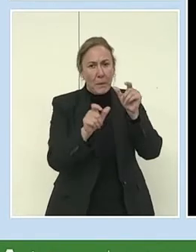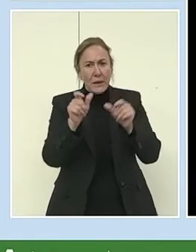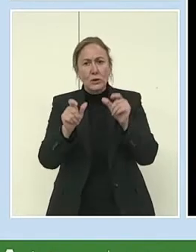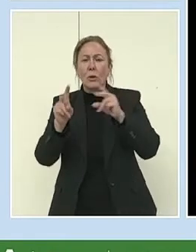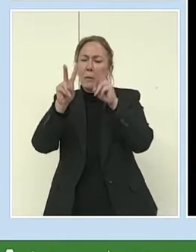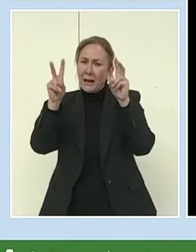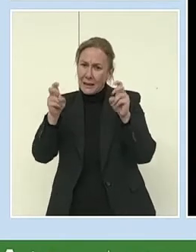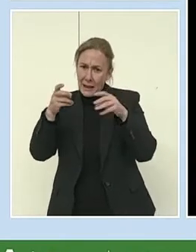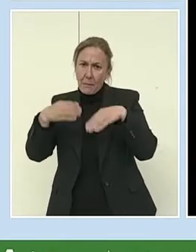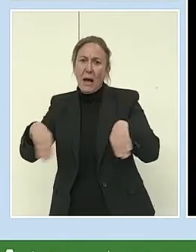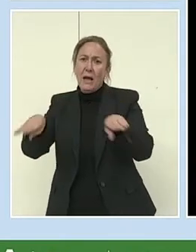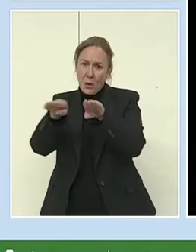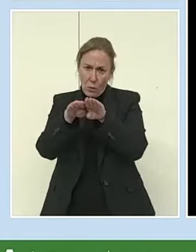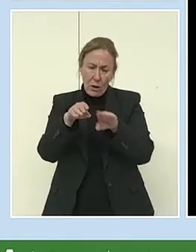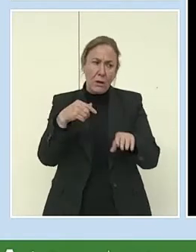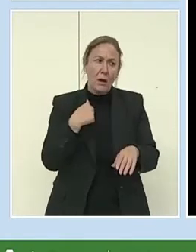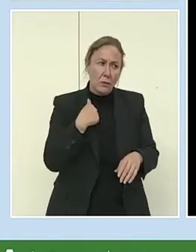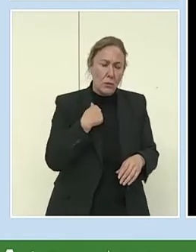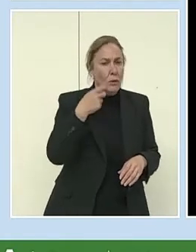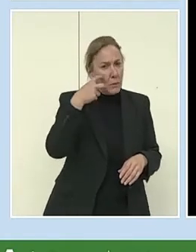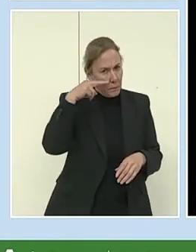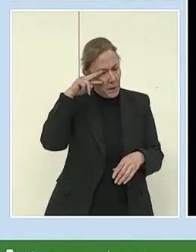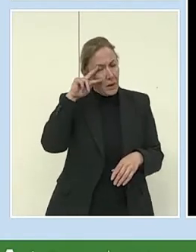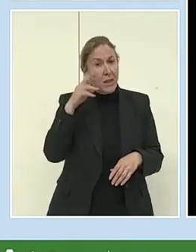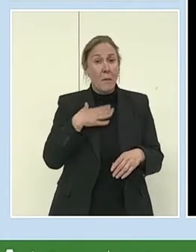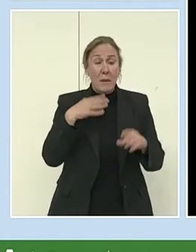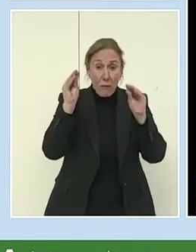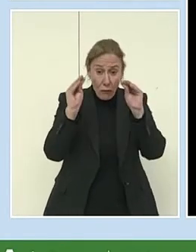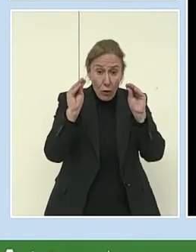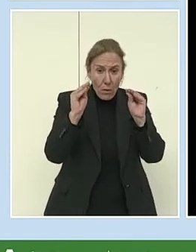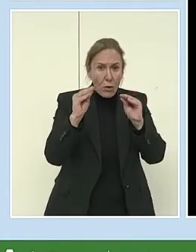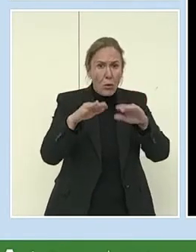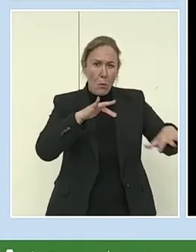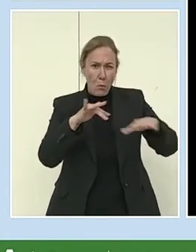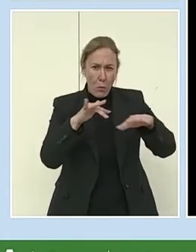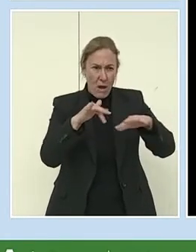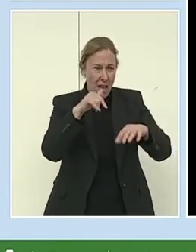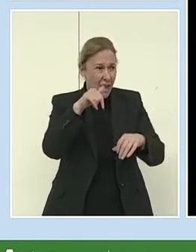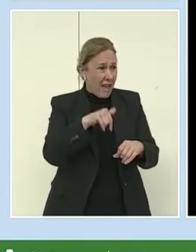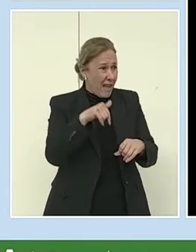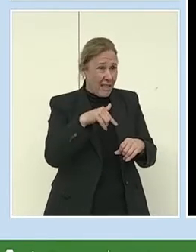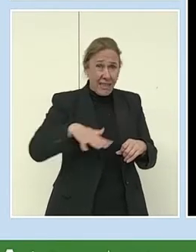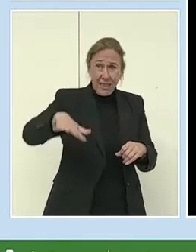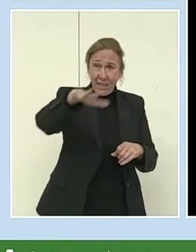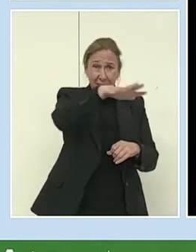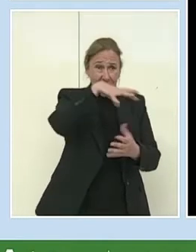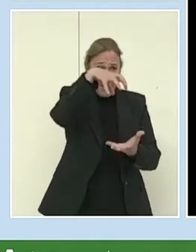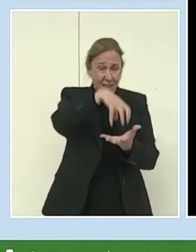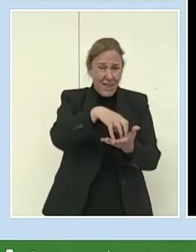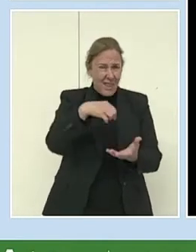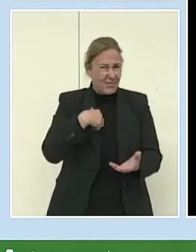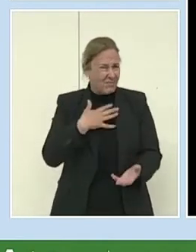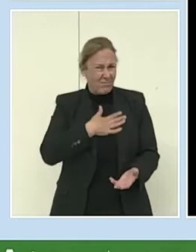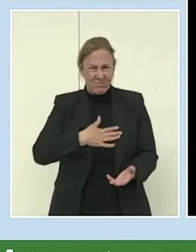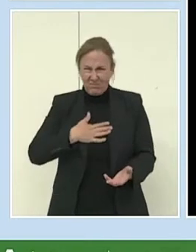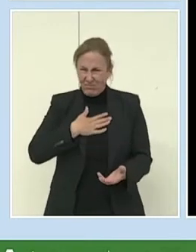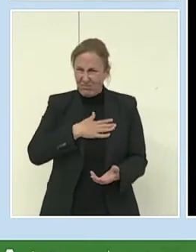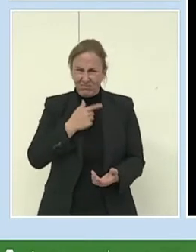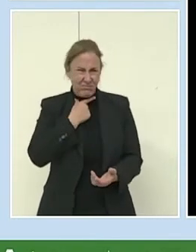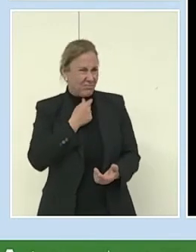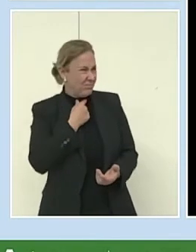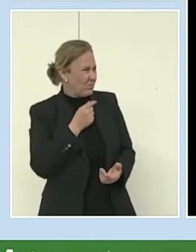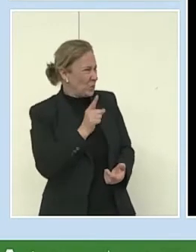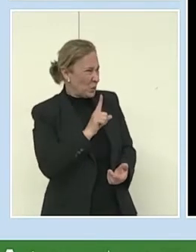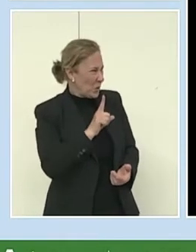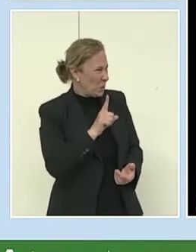mis formaciones además son muy dinámicas. Yo, para mí, esto es un sitio muy incómodo. Yo les voy a animar a participar y les voy a plantear